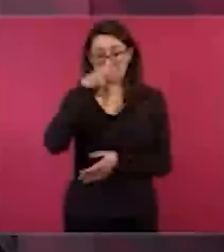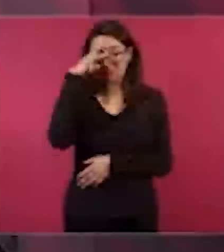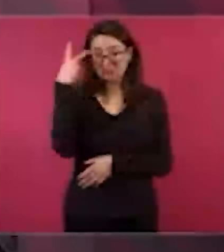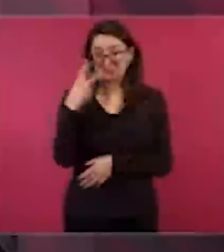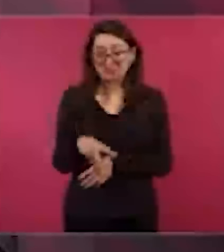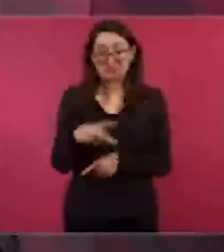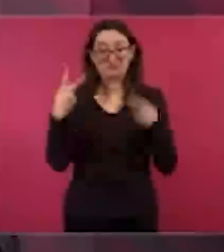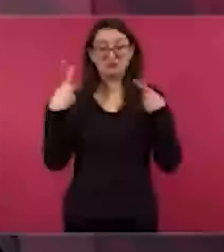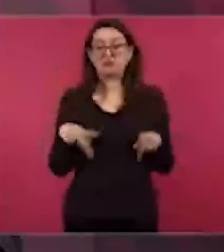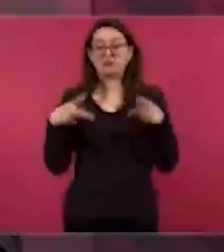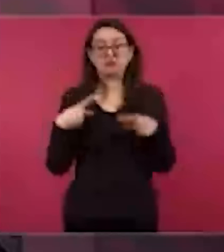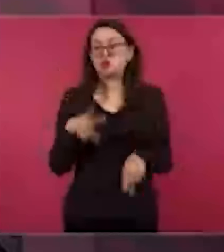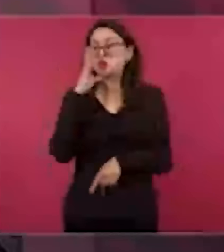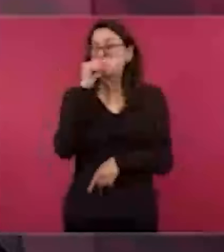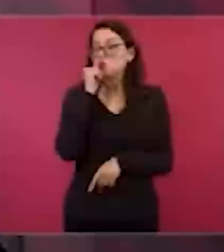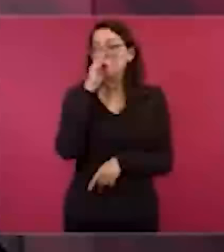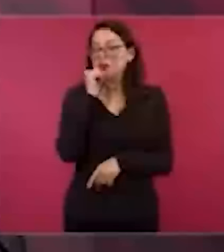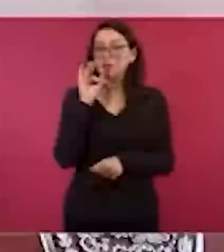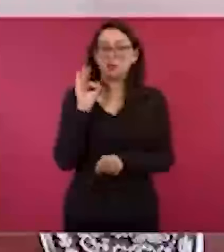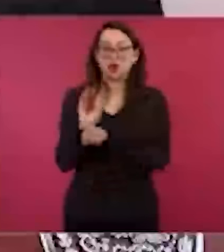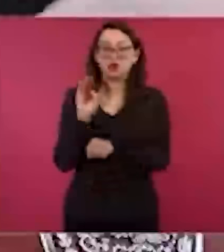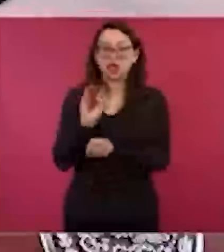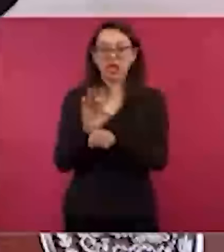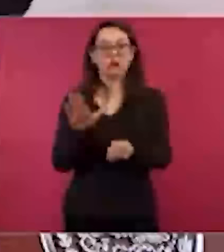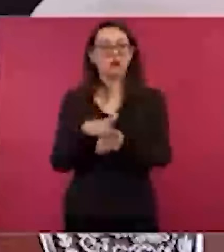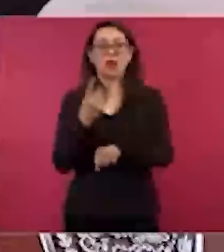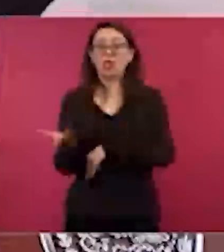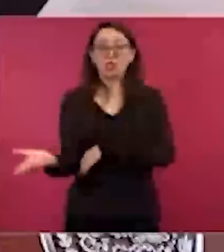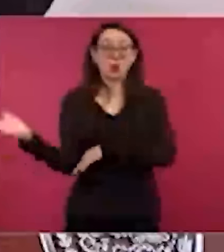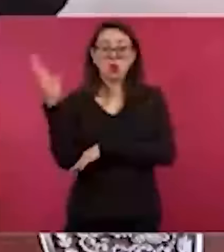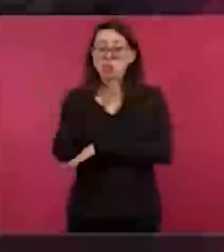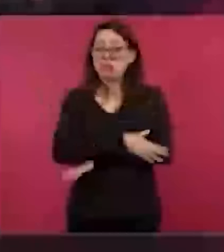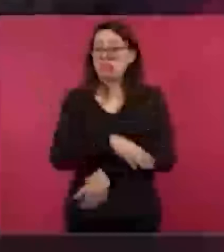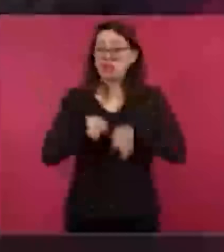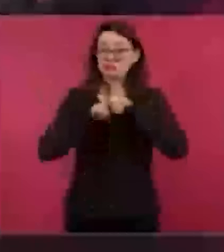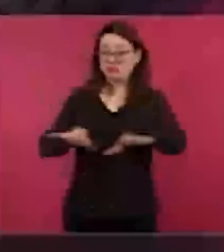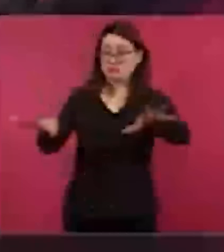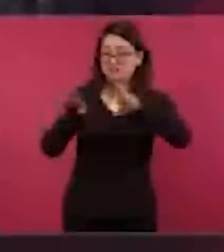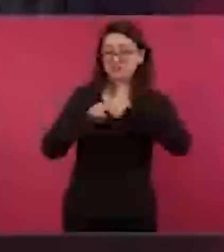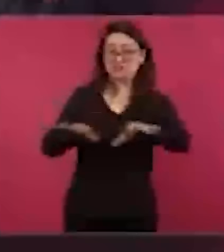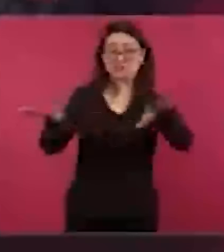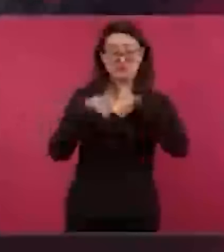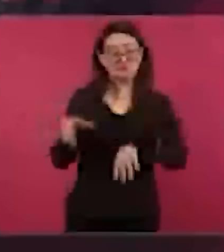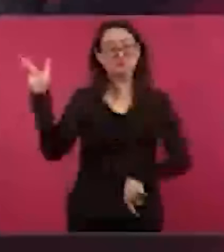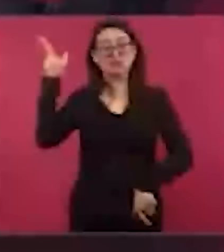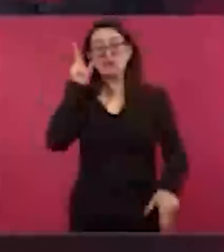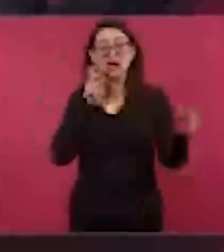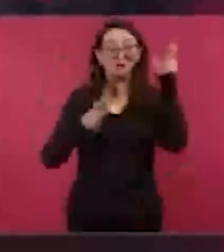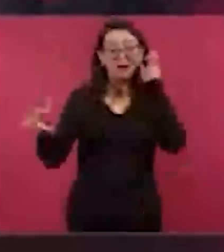en estado de indefensión, ante un bombardeo de mentiras en la radio,